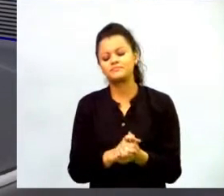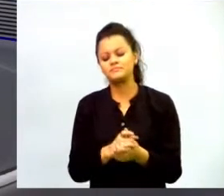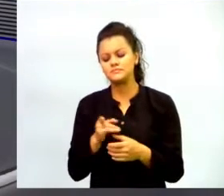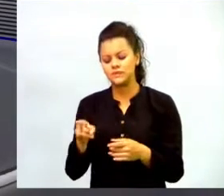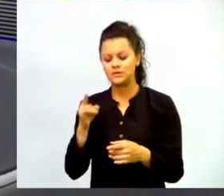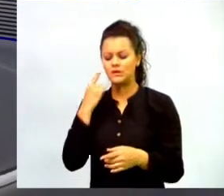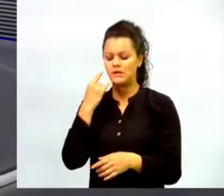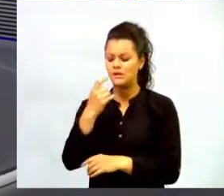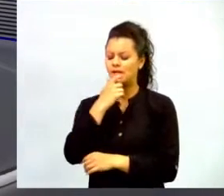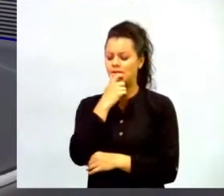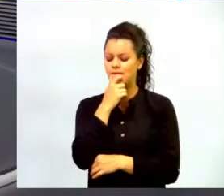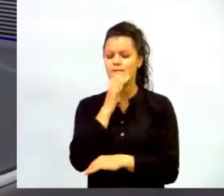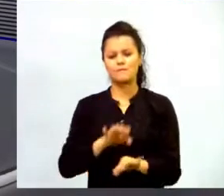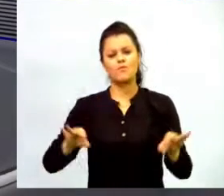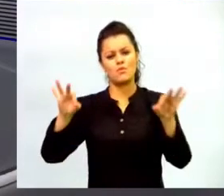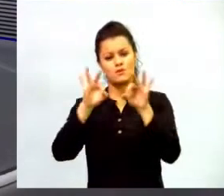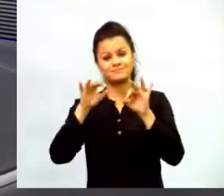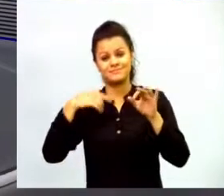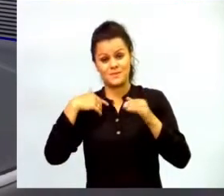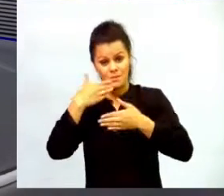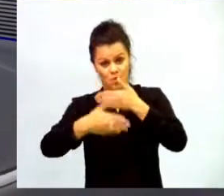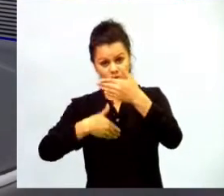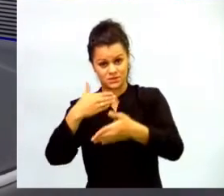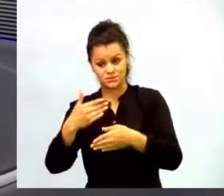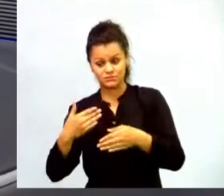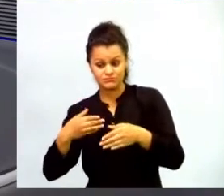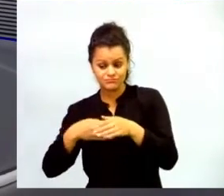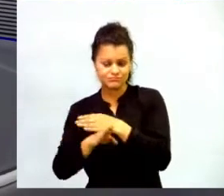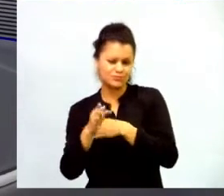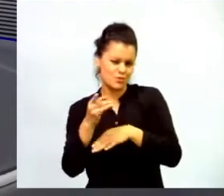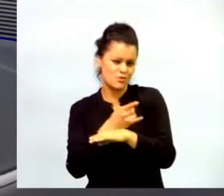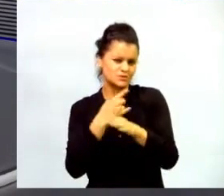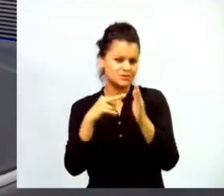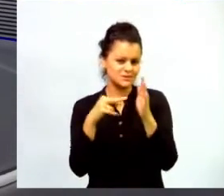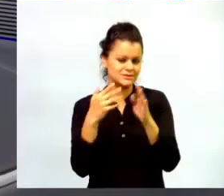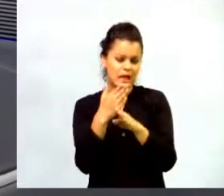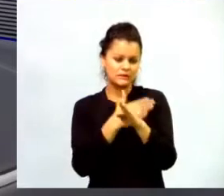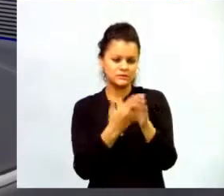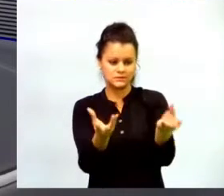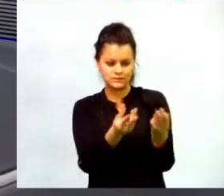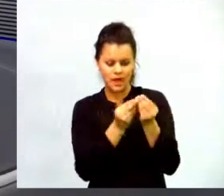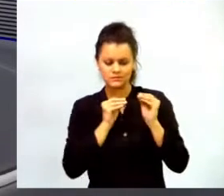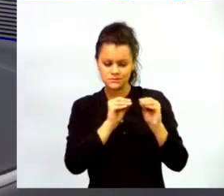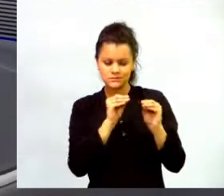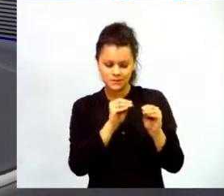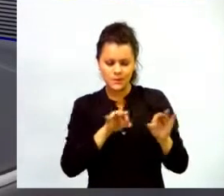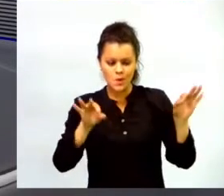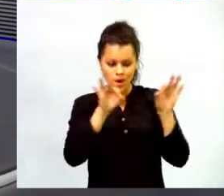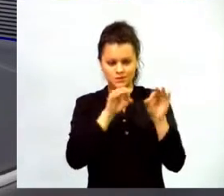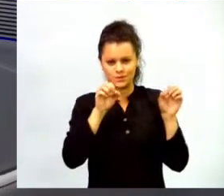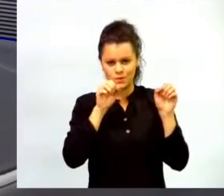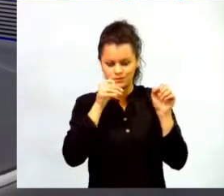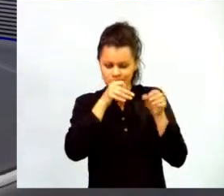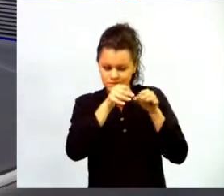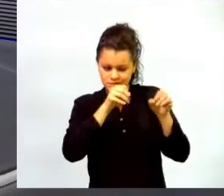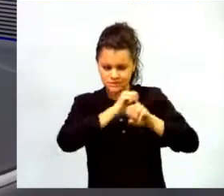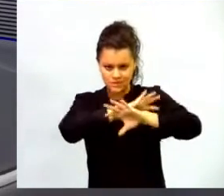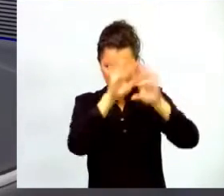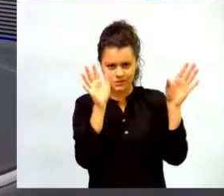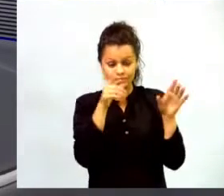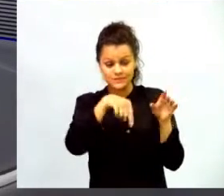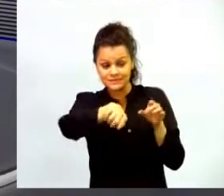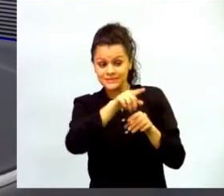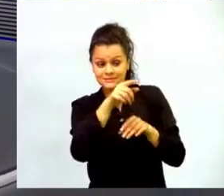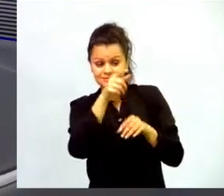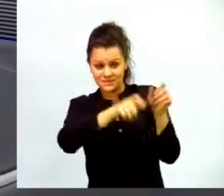todos estos procesos de incorporación de tomar en cuenta a las personas que van a estar más directamente relacionadas con